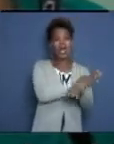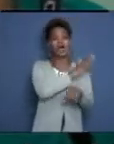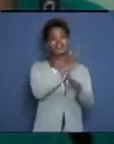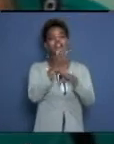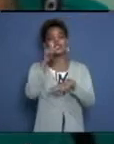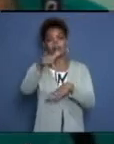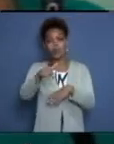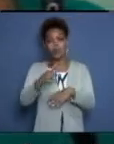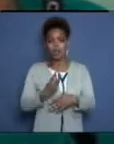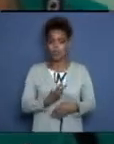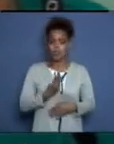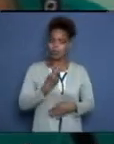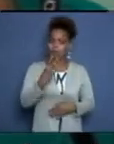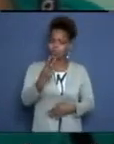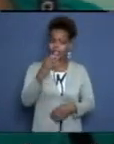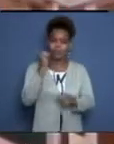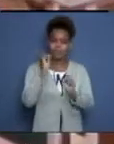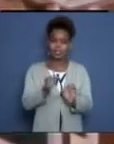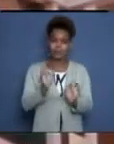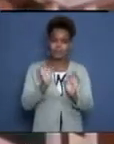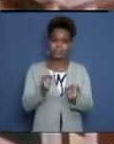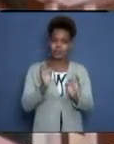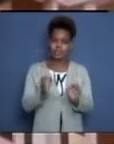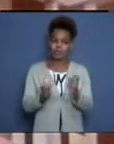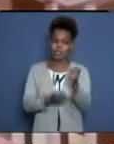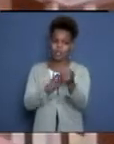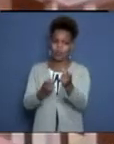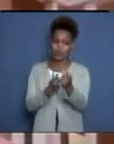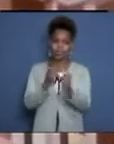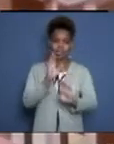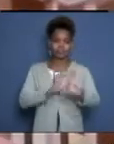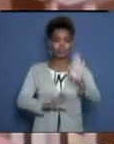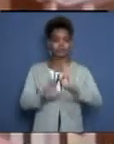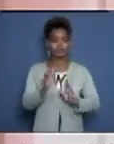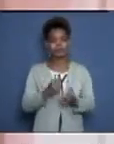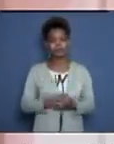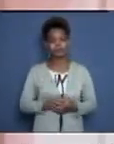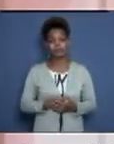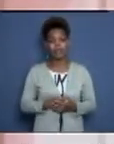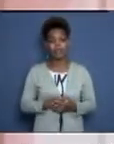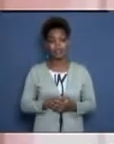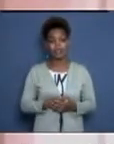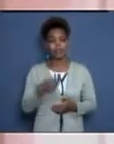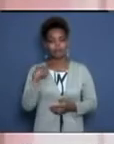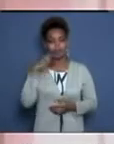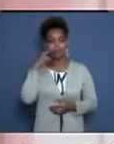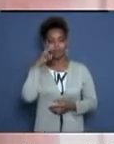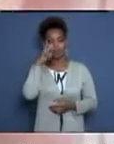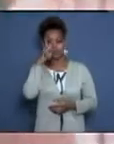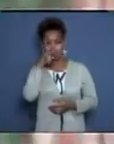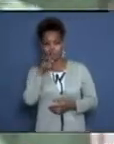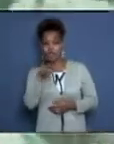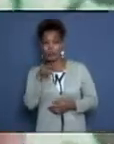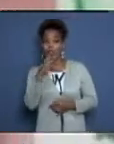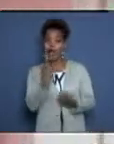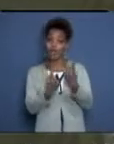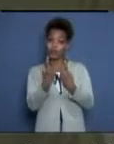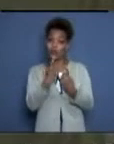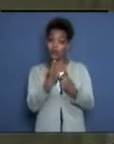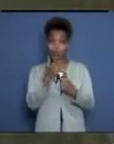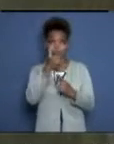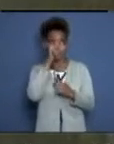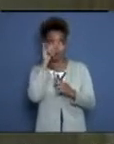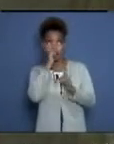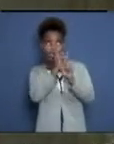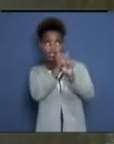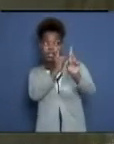al frente en todas las tareas de enfrentamiento a la COVID-19. De acuerdo con el protocolo de seguridad, algunas imágenes se realizaron en la distancia para cumplir